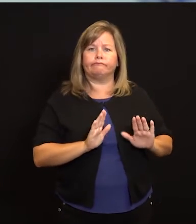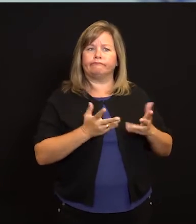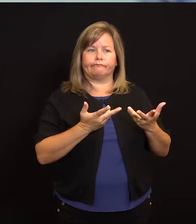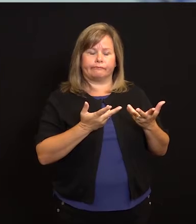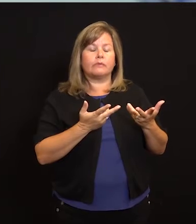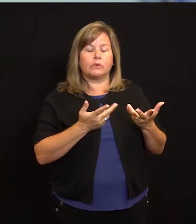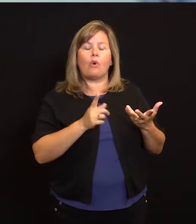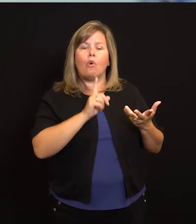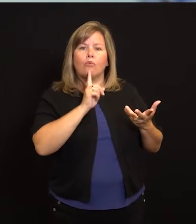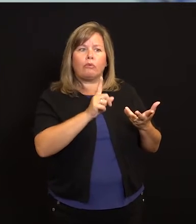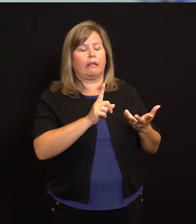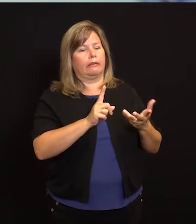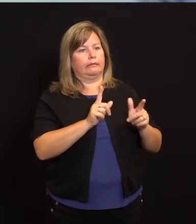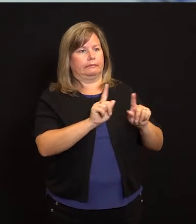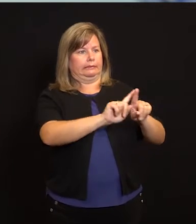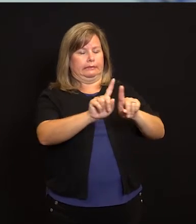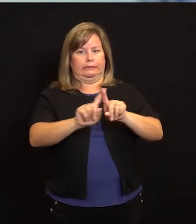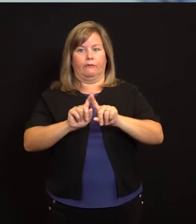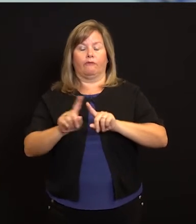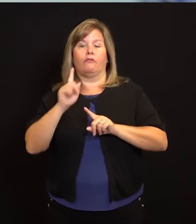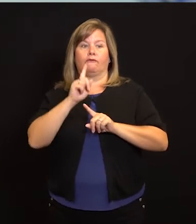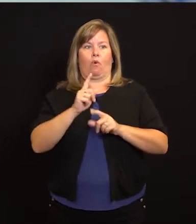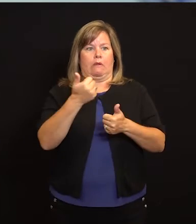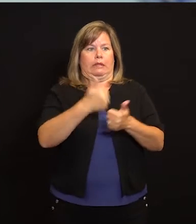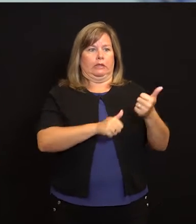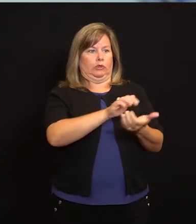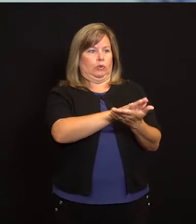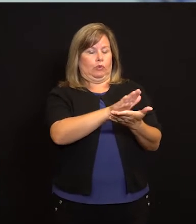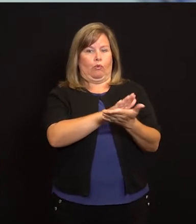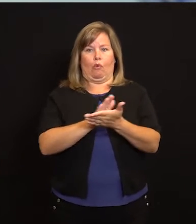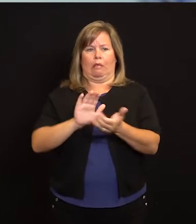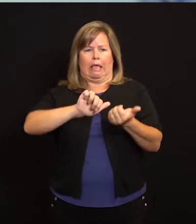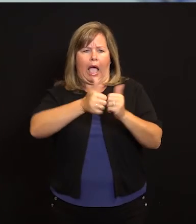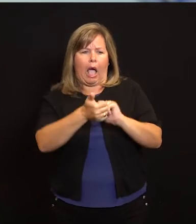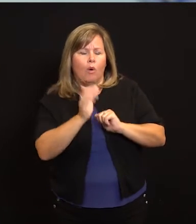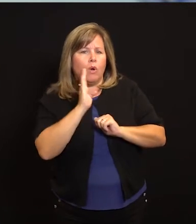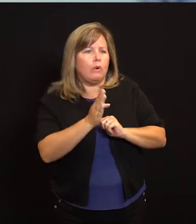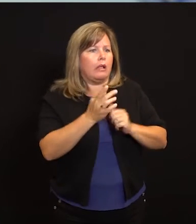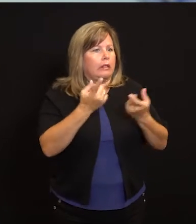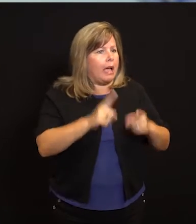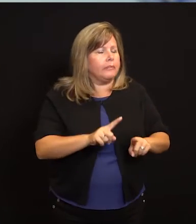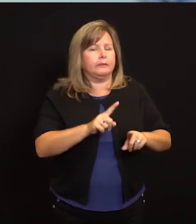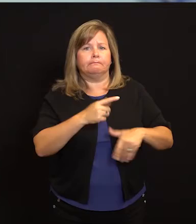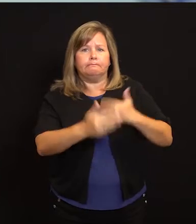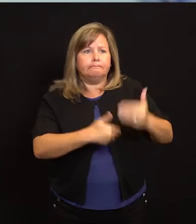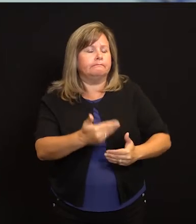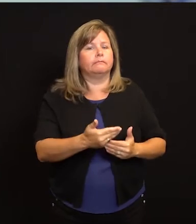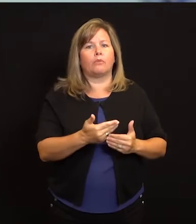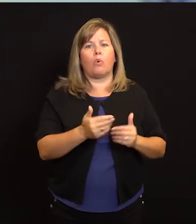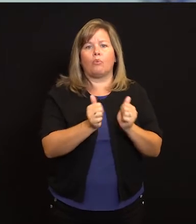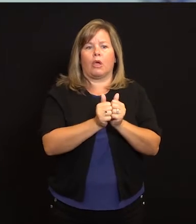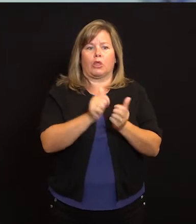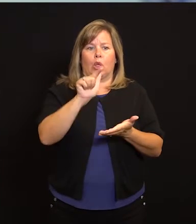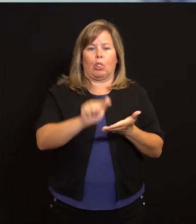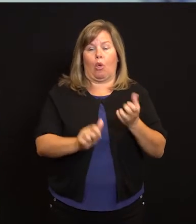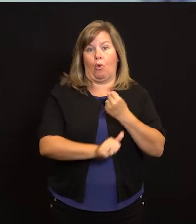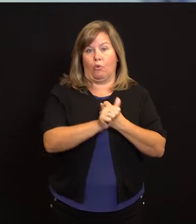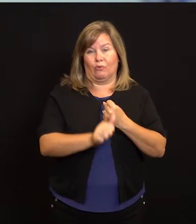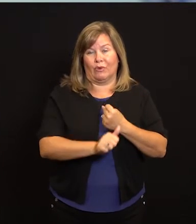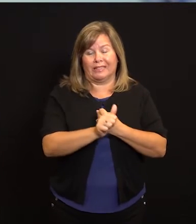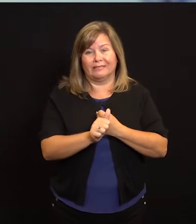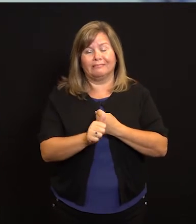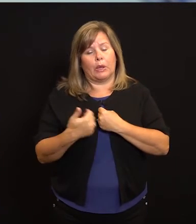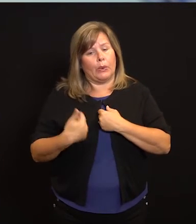nuestras comunidades. Y muchos grupos y individuos diferentes que están teniendo una